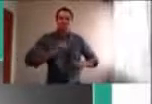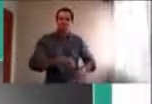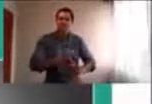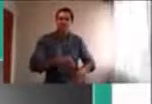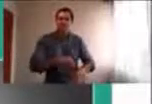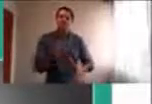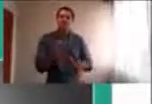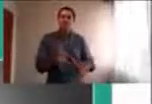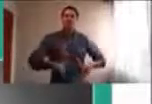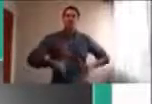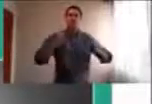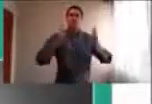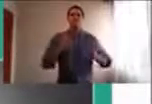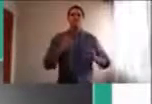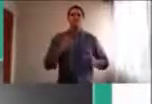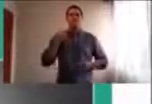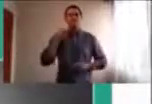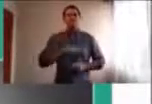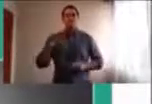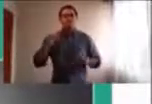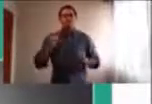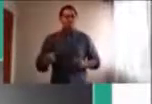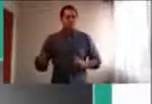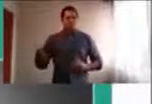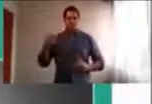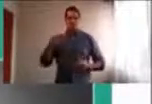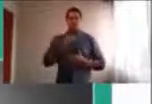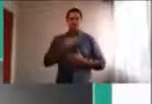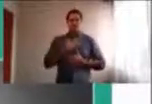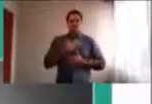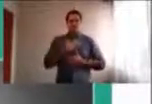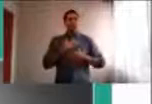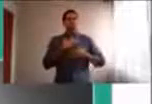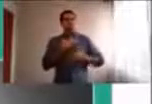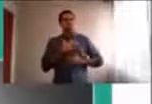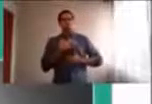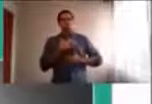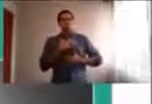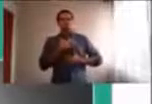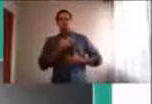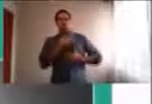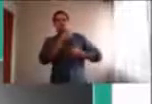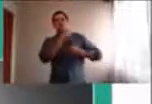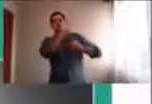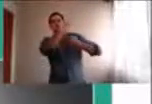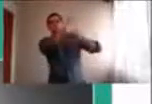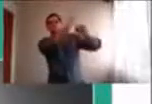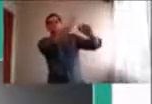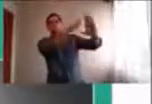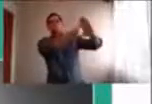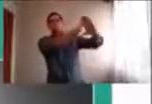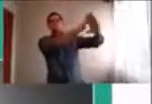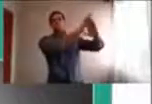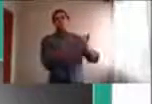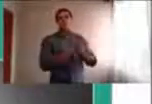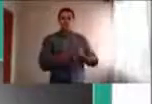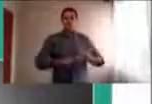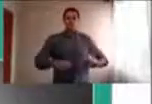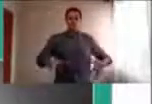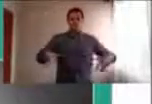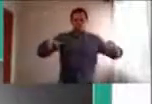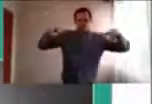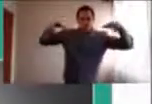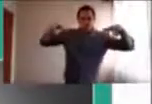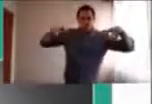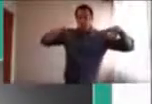elaboración, y hacen que puedan tomar como distancia, de lo que están sintiendo, entonces, por ejemplo, el monstruo come miedos, ser, en una